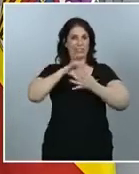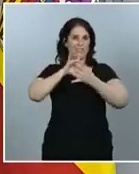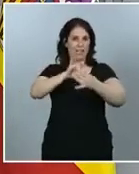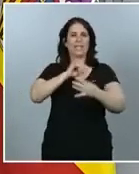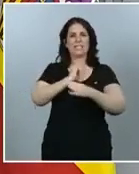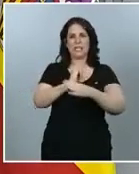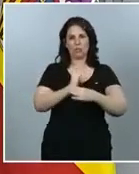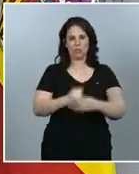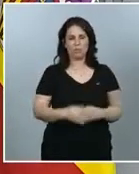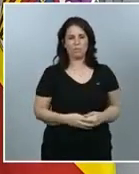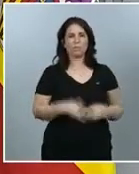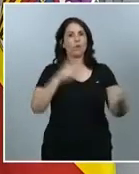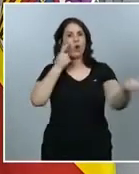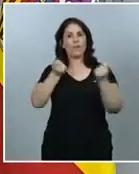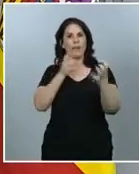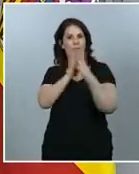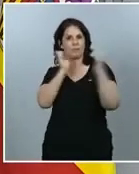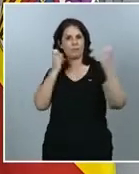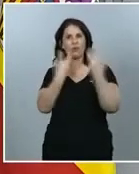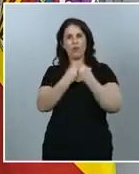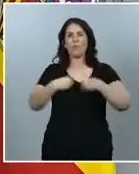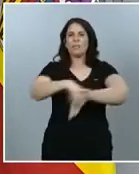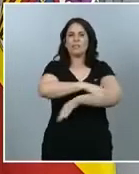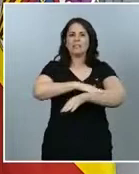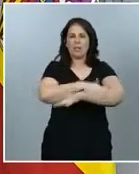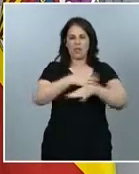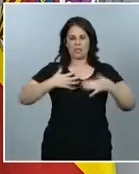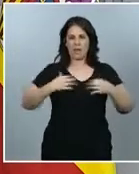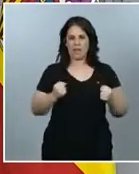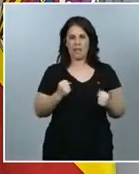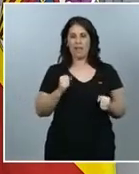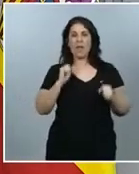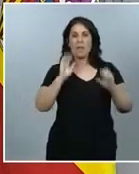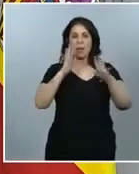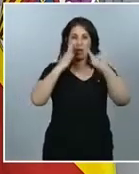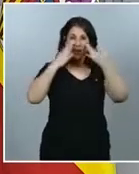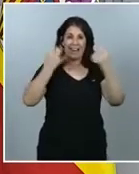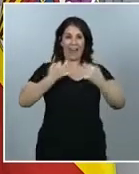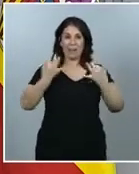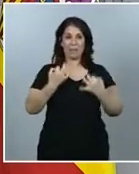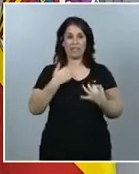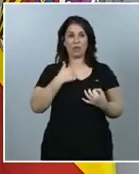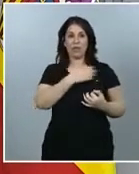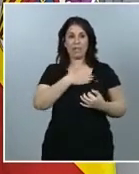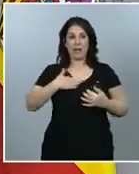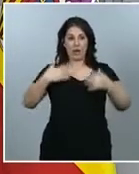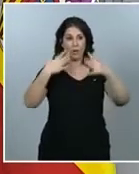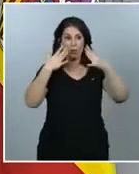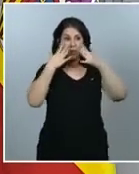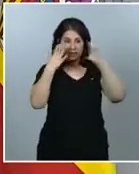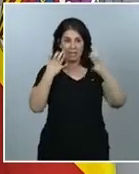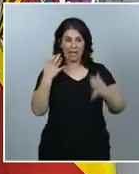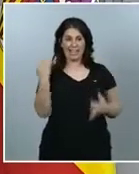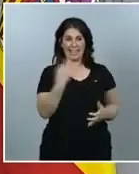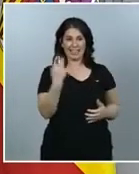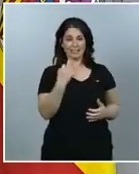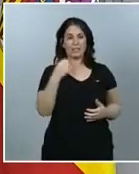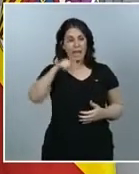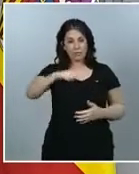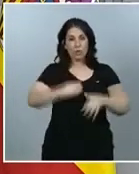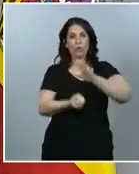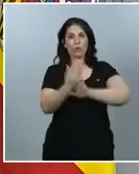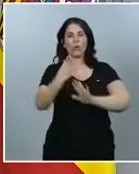conjunta con el Ministerio de Sanidad, pero realmente lo que quiero destacar esta tarde es que es fruto del trabajo colaborativo